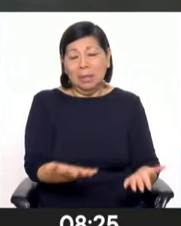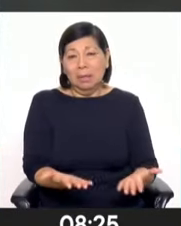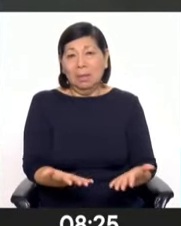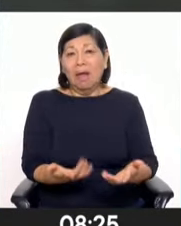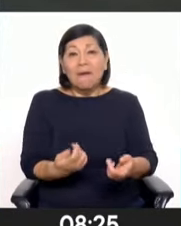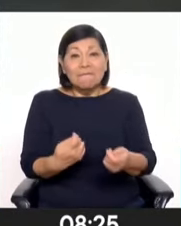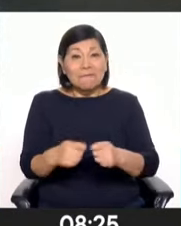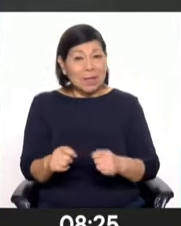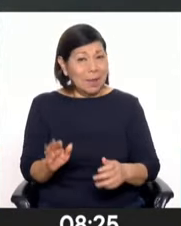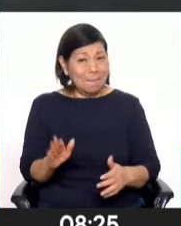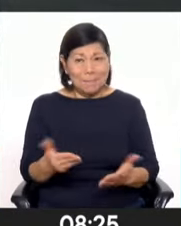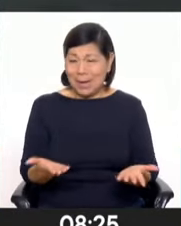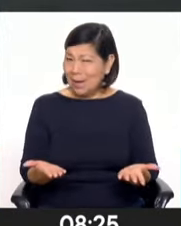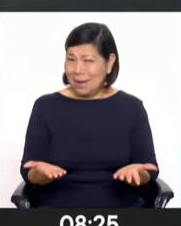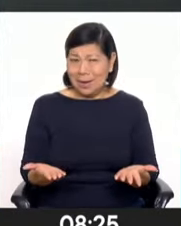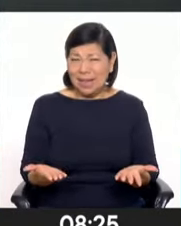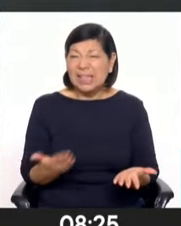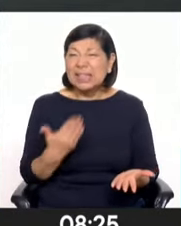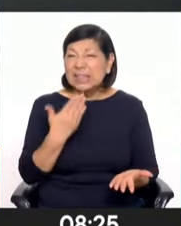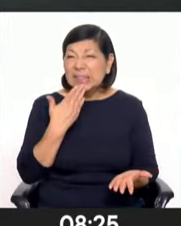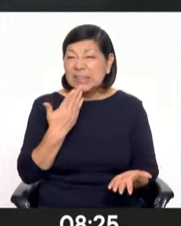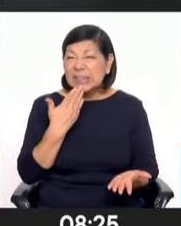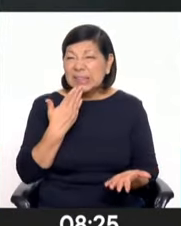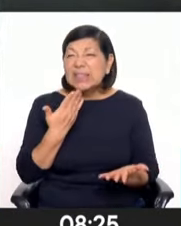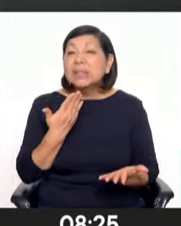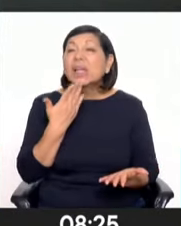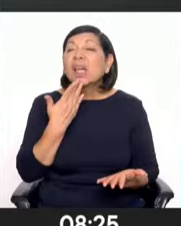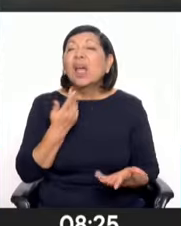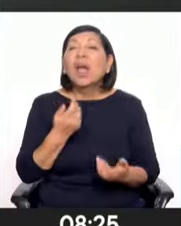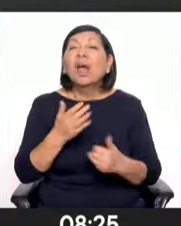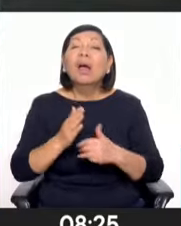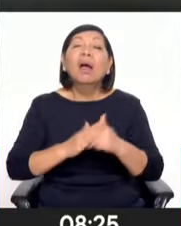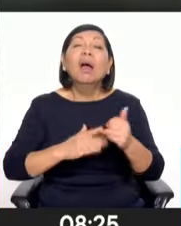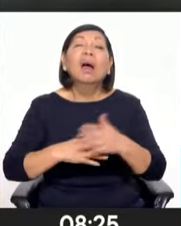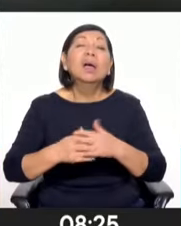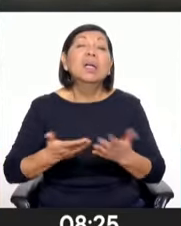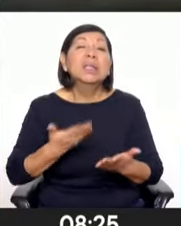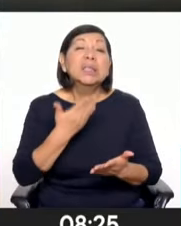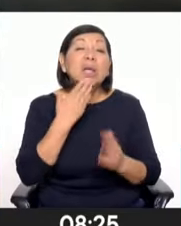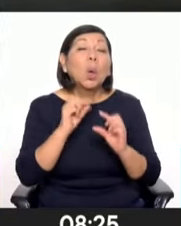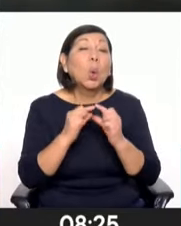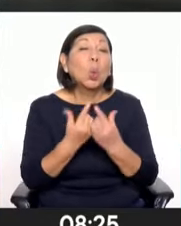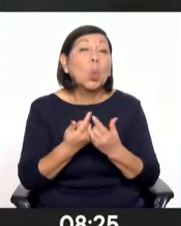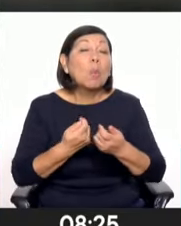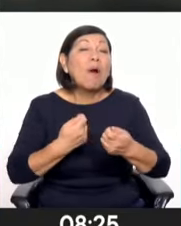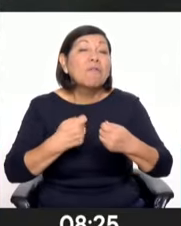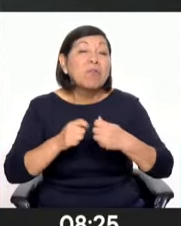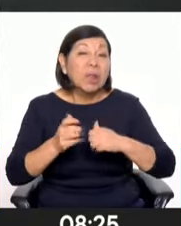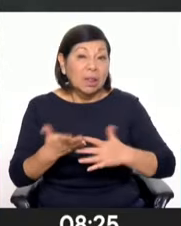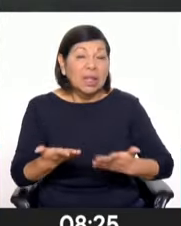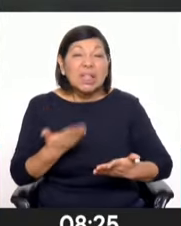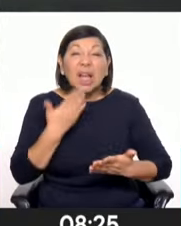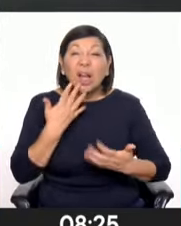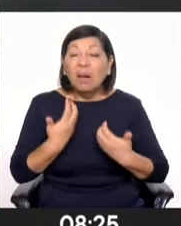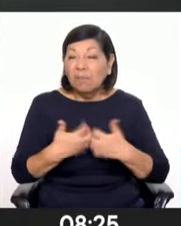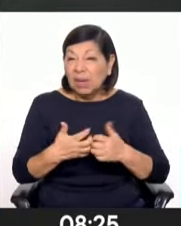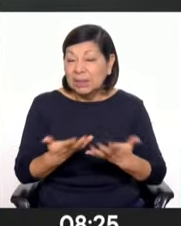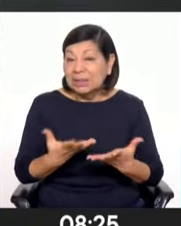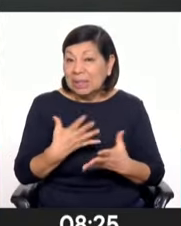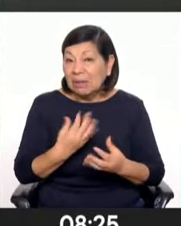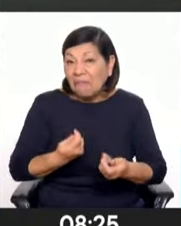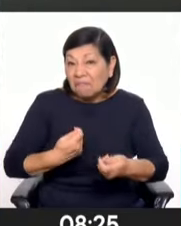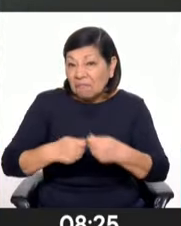lotización ilegal. ¿Ya se tiene identificadas a estas inmobiliarias, a estos grupos que estarían detrás de ello, con estos